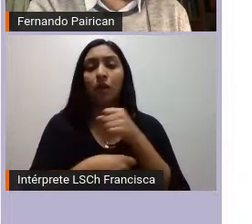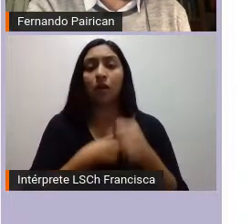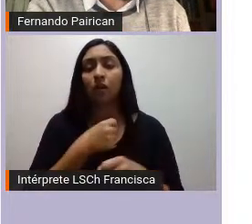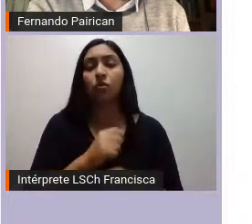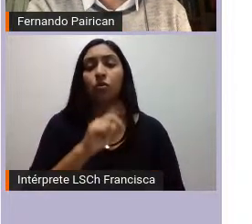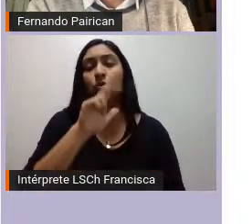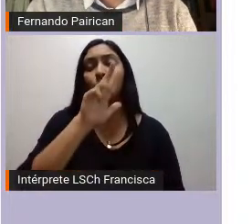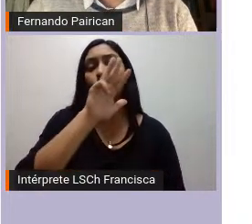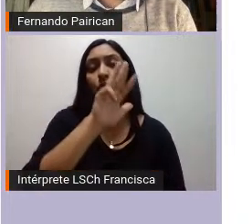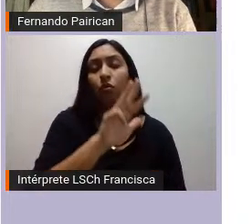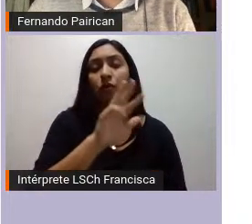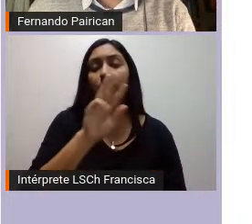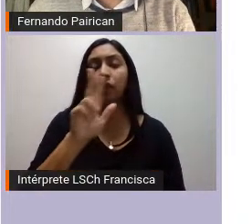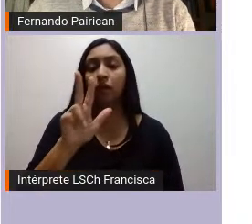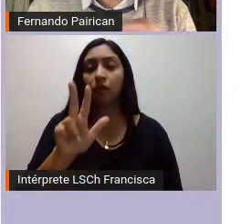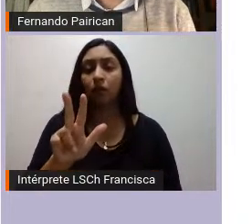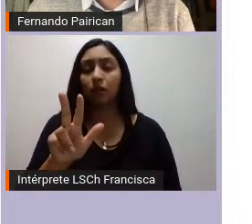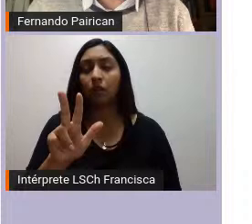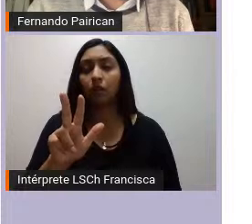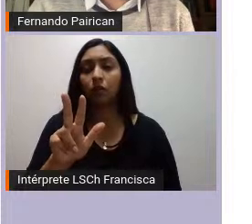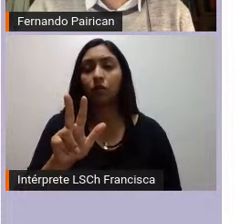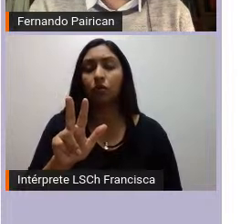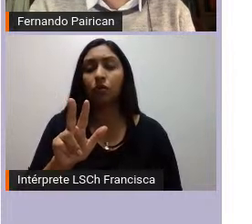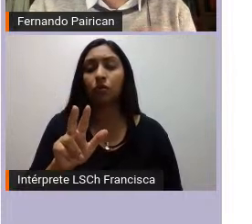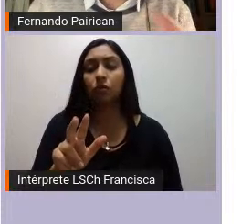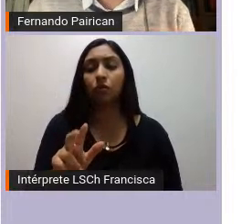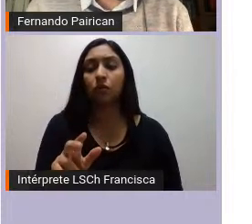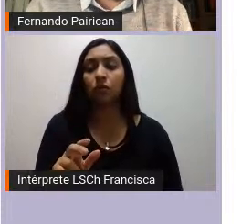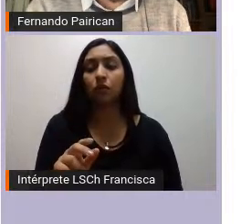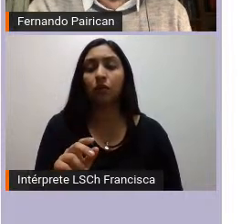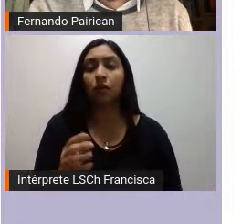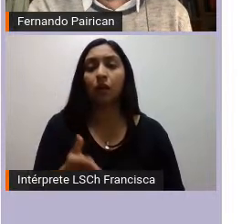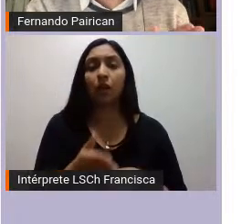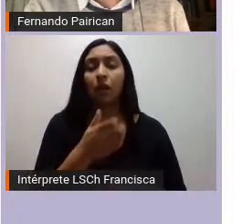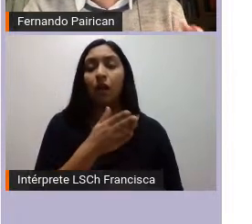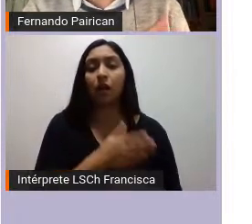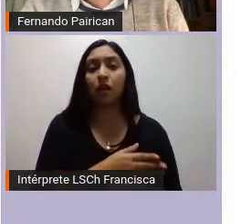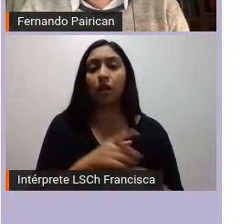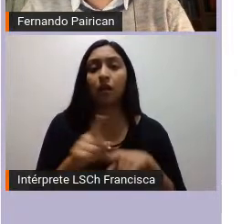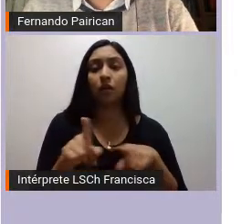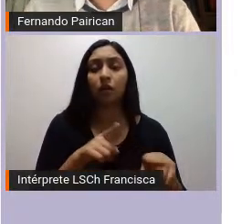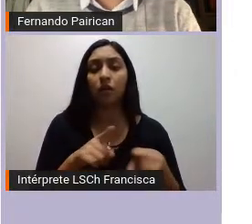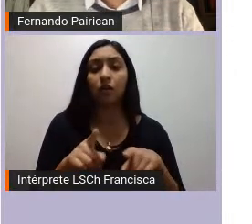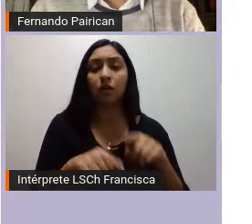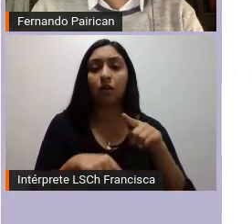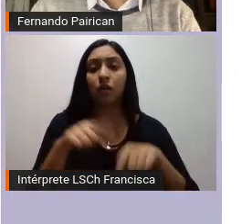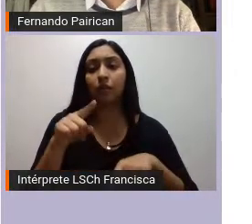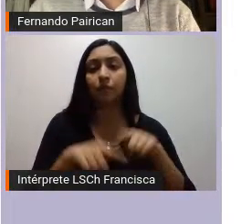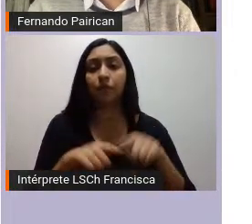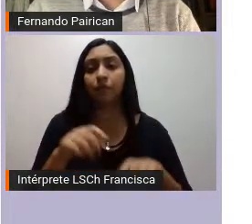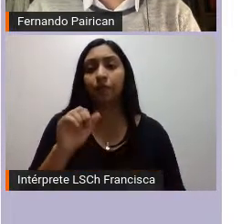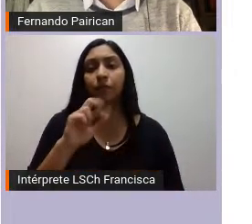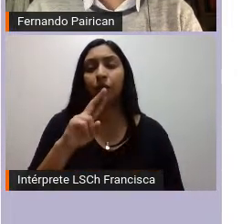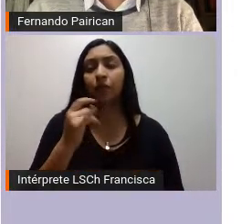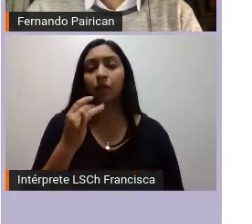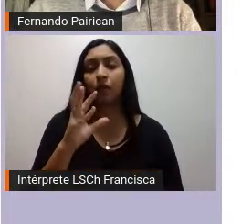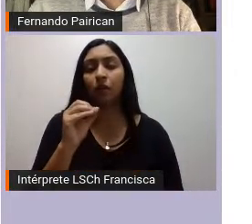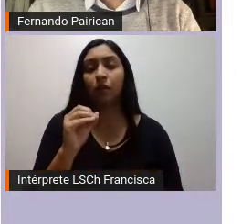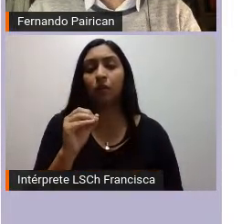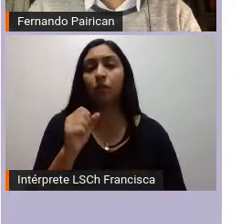antecedente está en un envirión previo que es la coordinadora de territoria de la Arauco que va surgiendo en el año 96 97